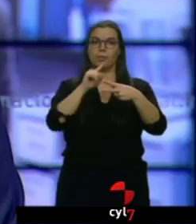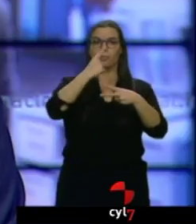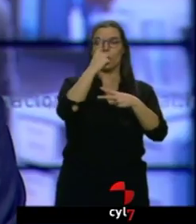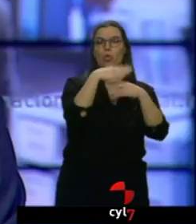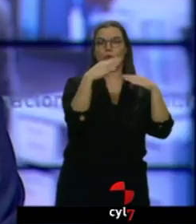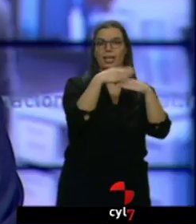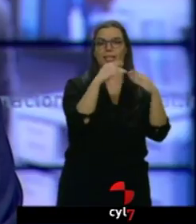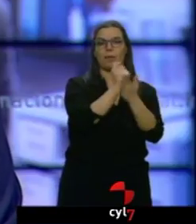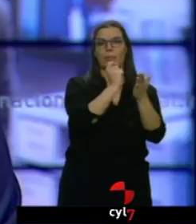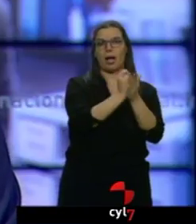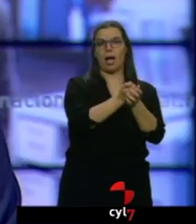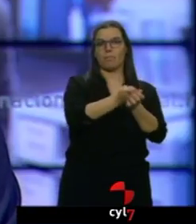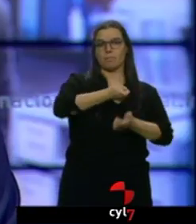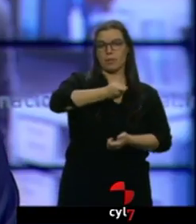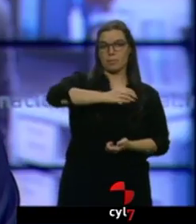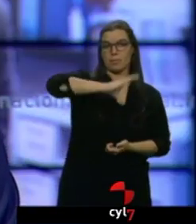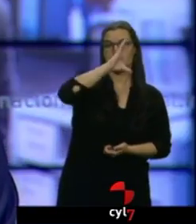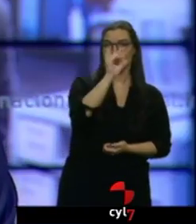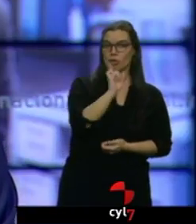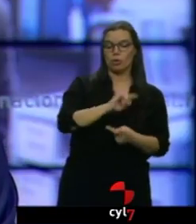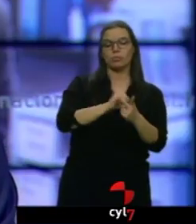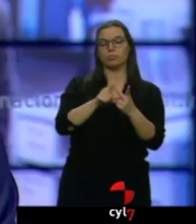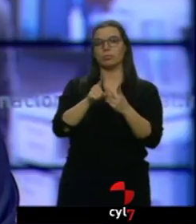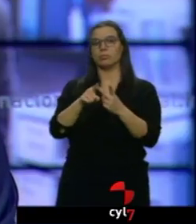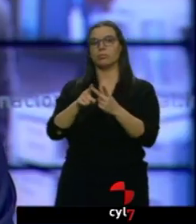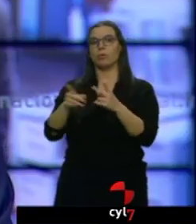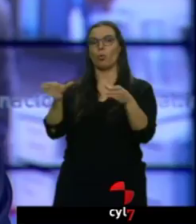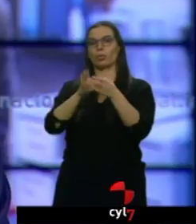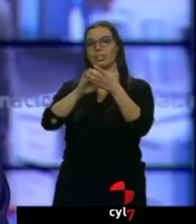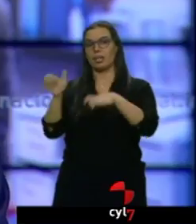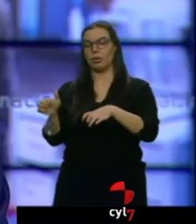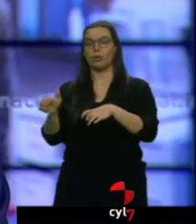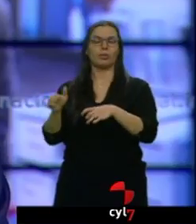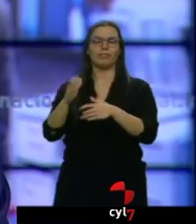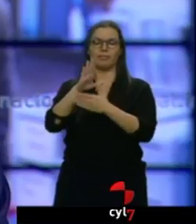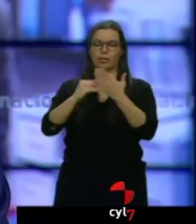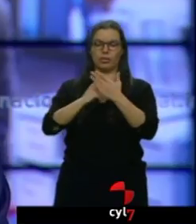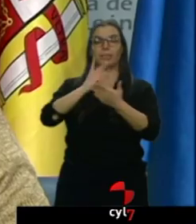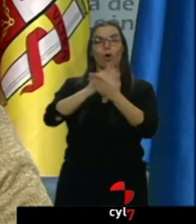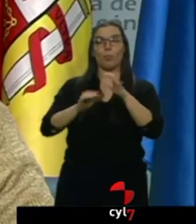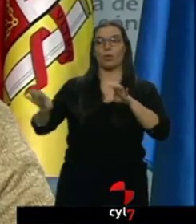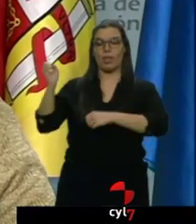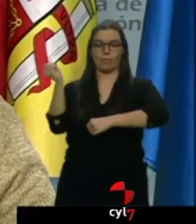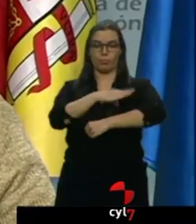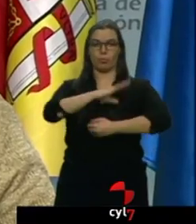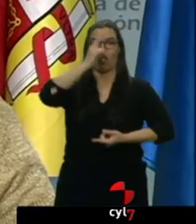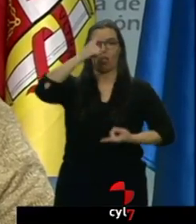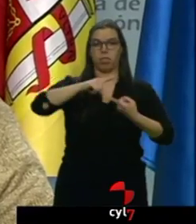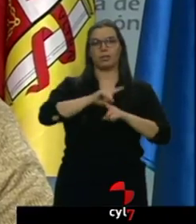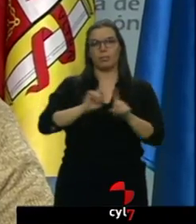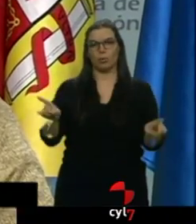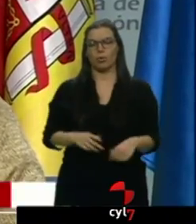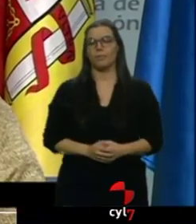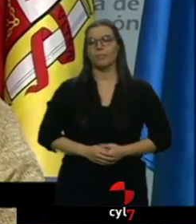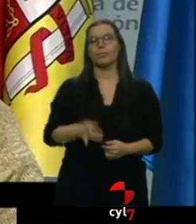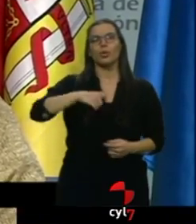No se pone en duda si debe desaparecer la tasa, pero solicitan más ingresos por otras vías. Se produzca un debate sereno y